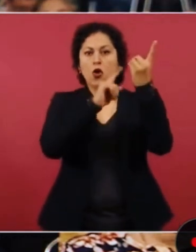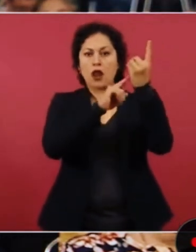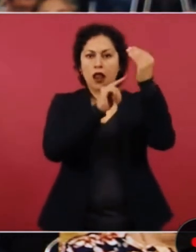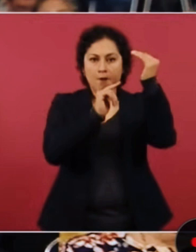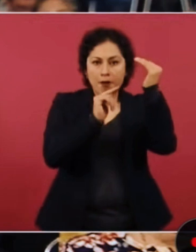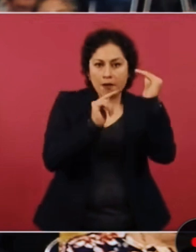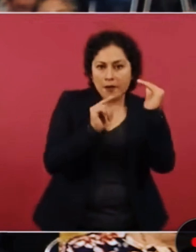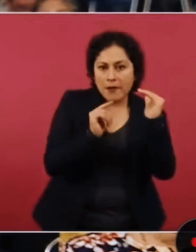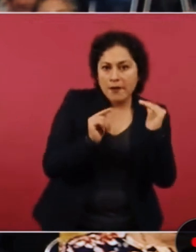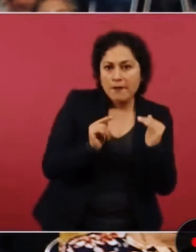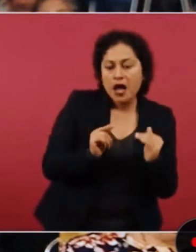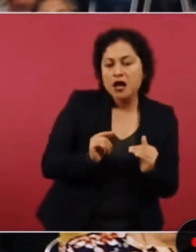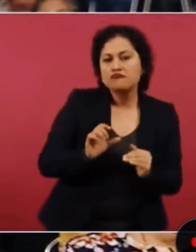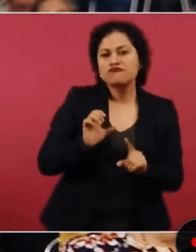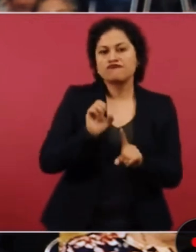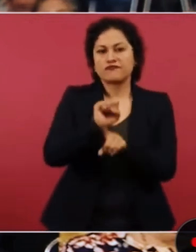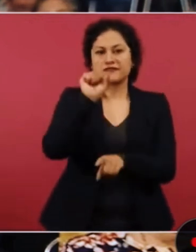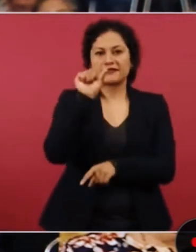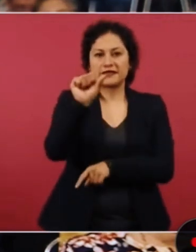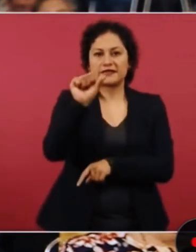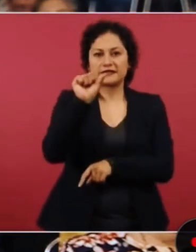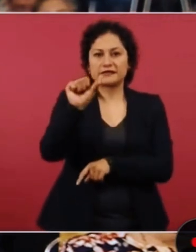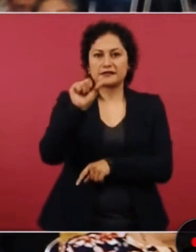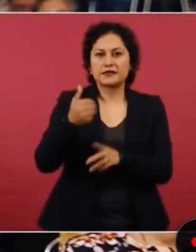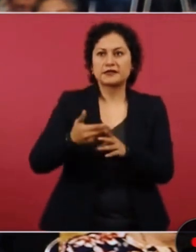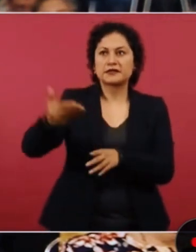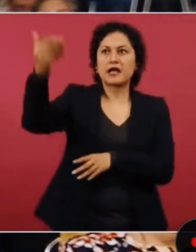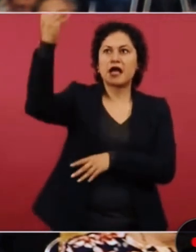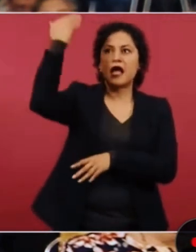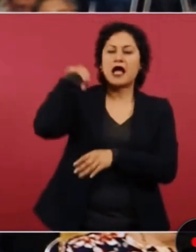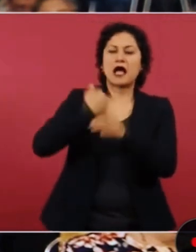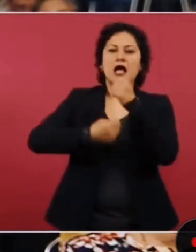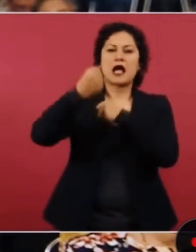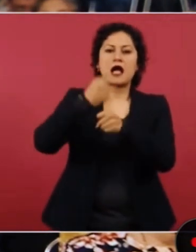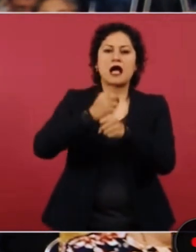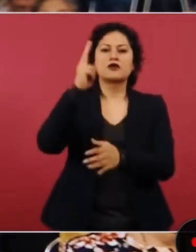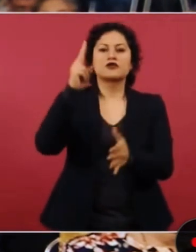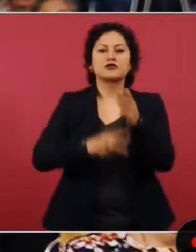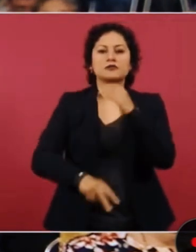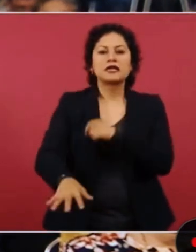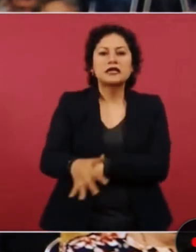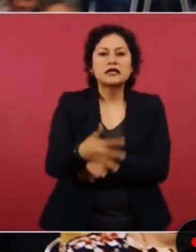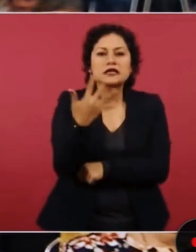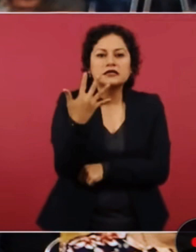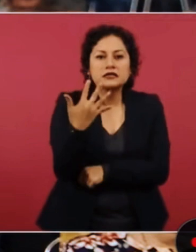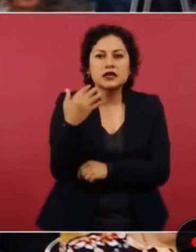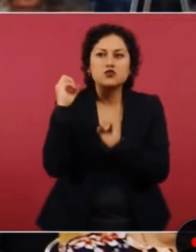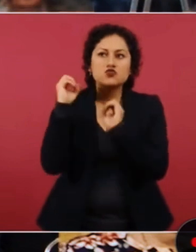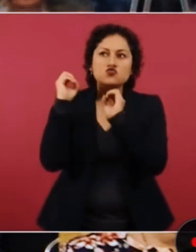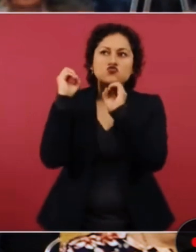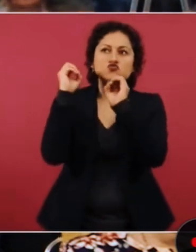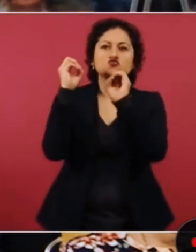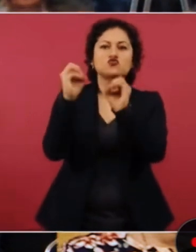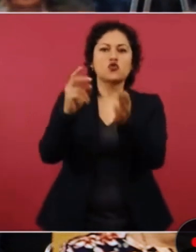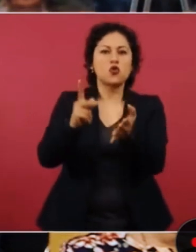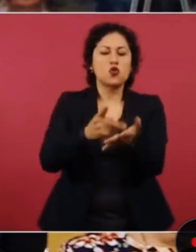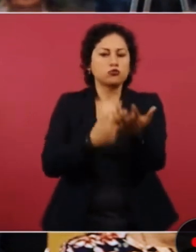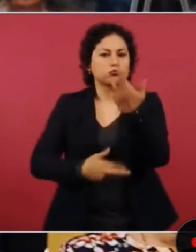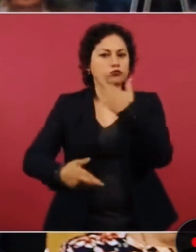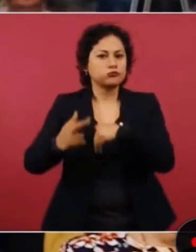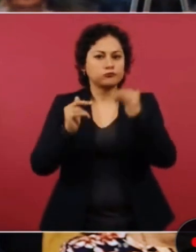pesos, cifra no vista desde 2015, si no me equivoco. Entonces, presidente, a preguntarle si ha tenido